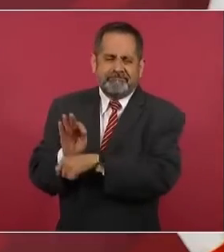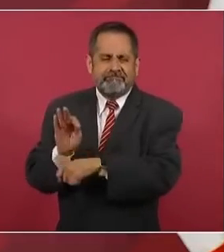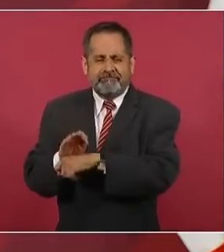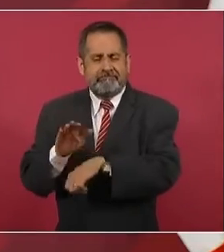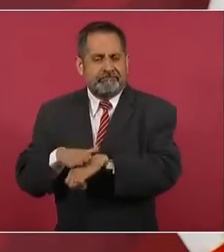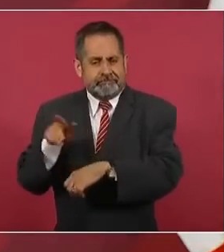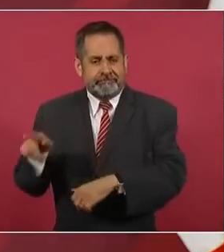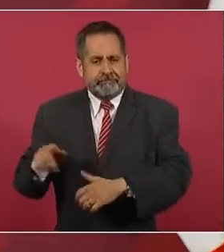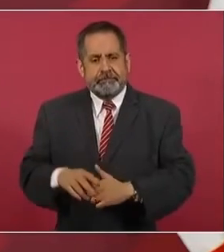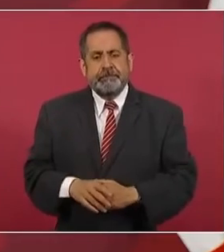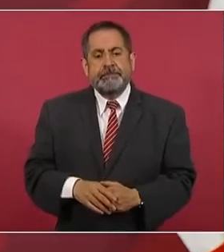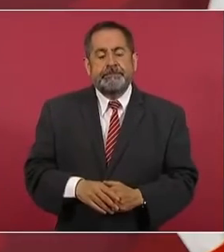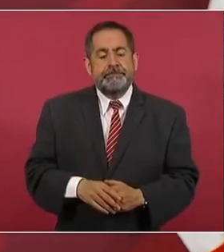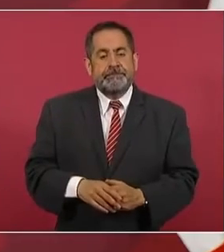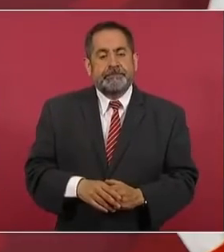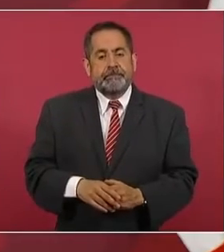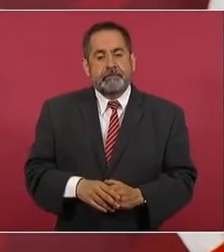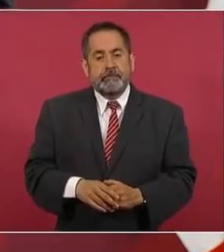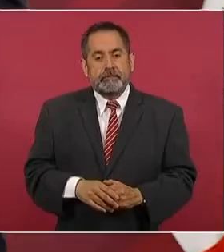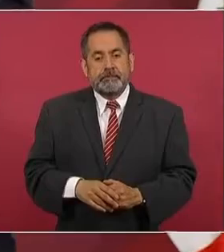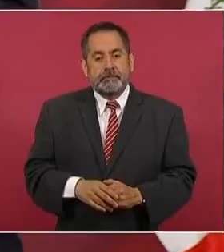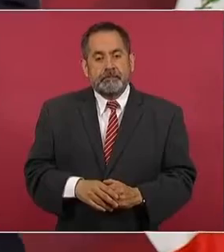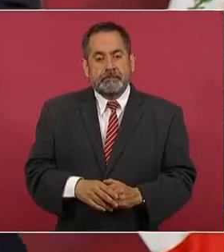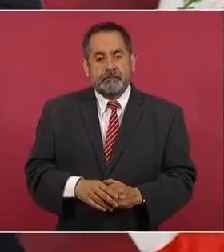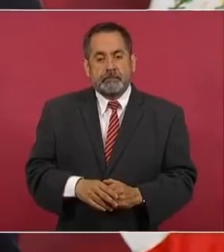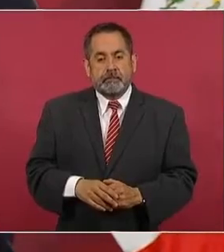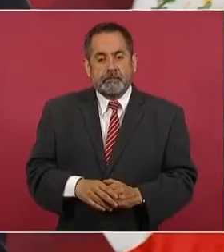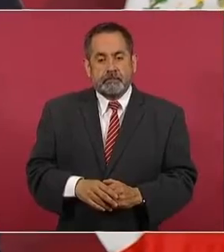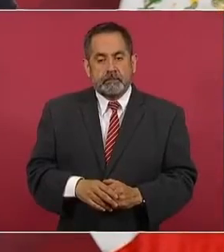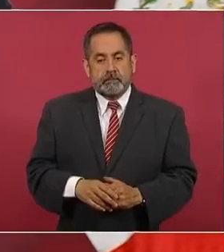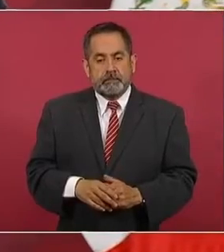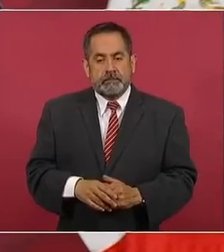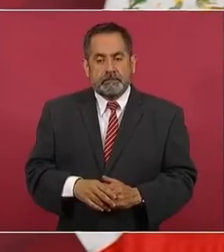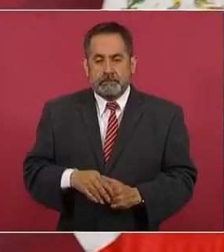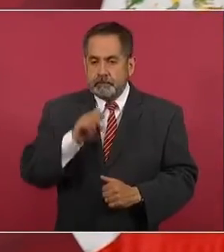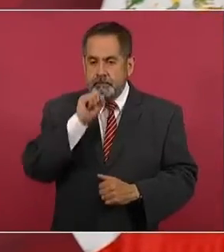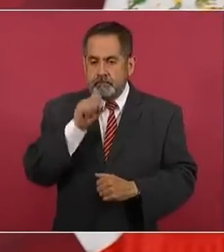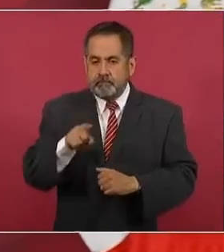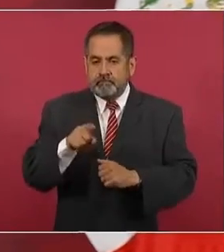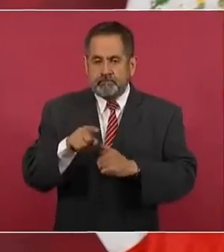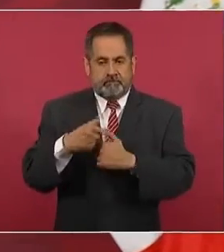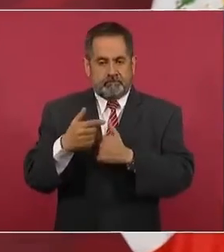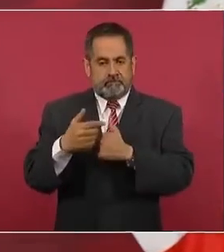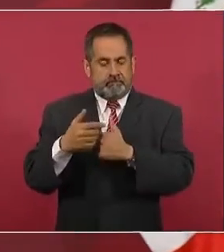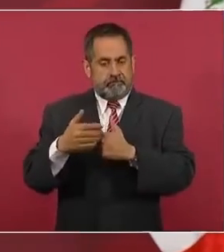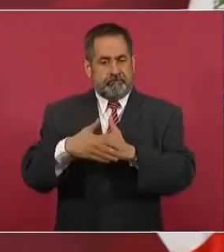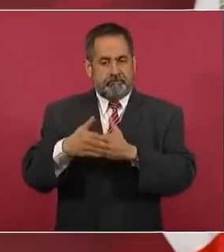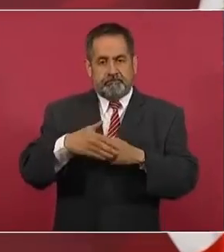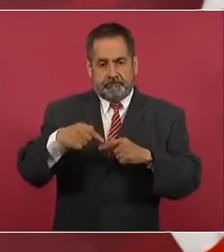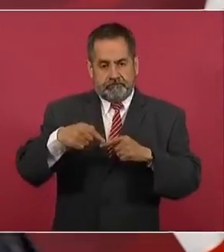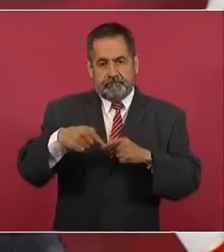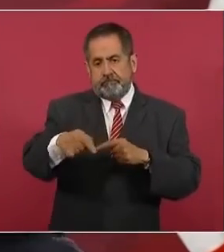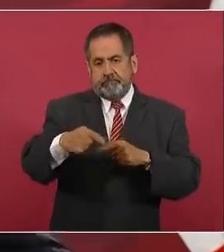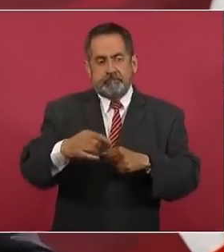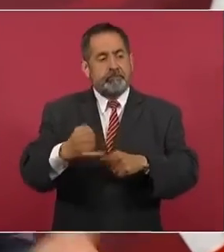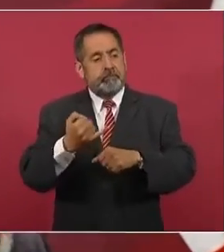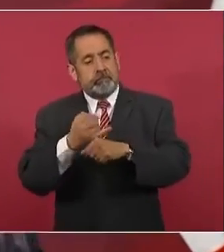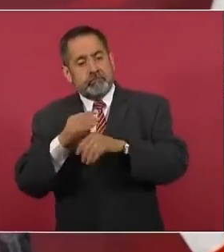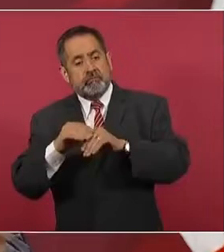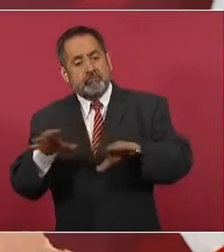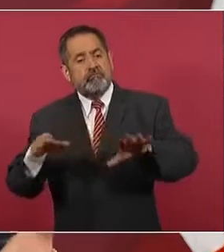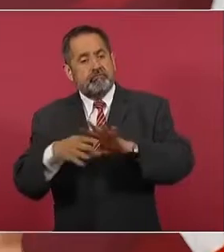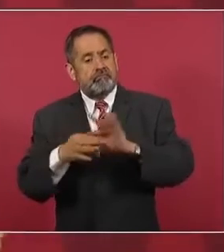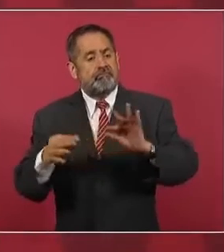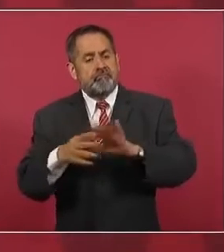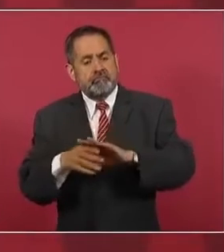se va a informar de cómo